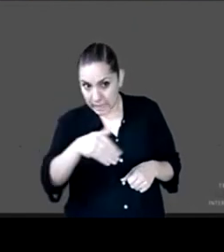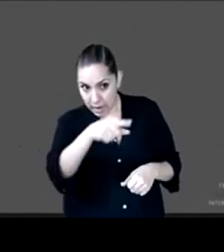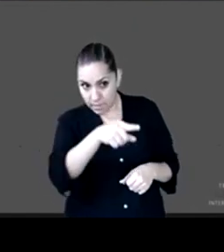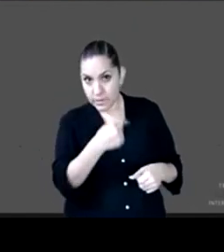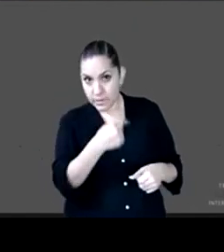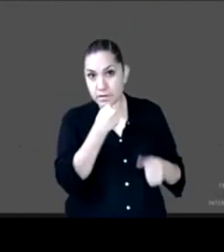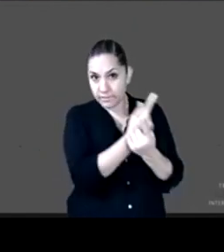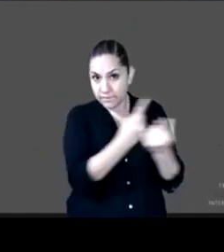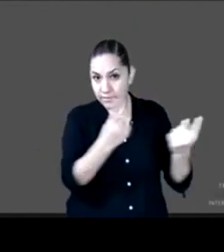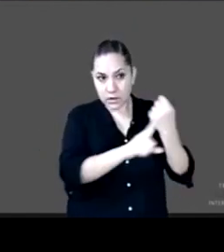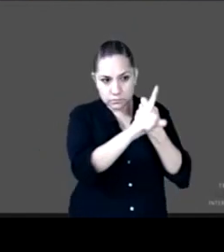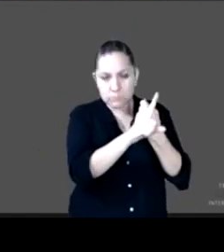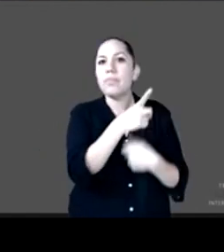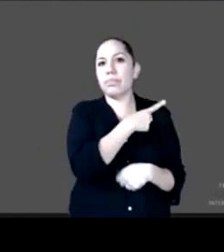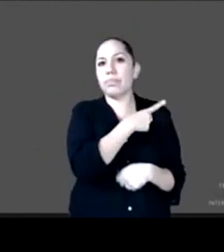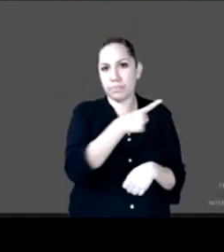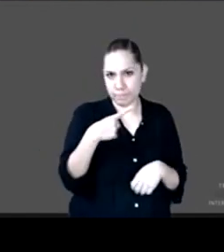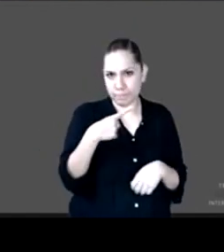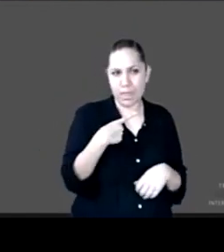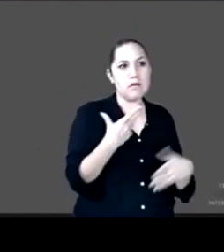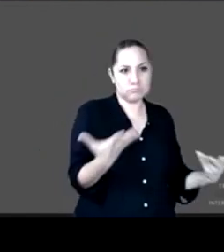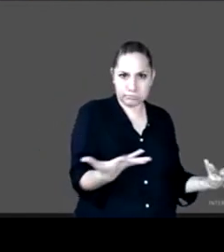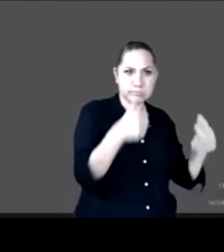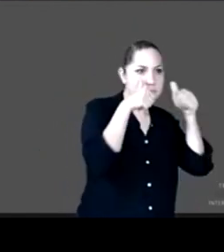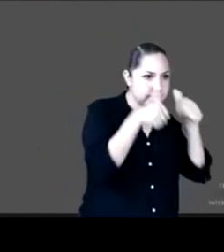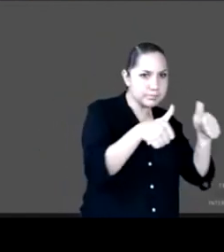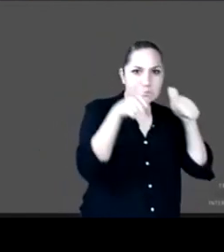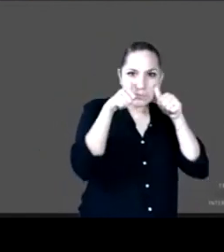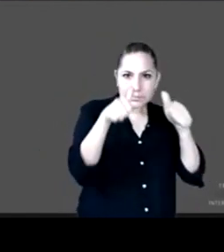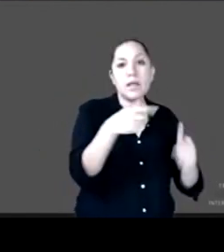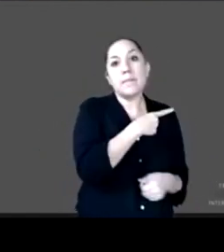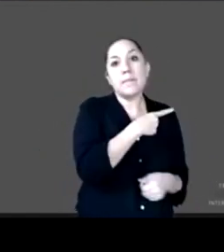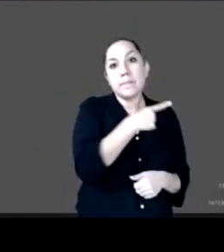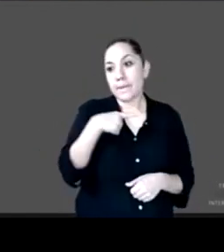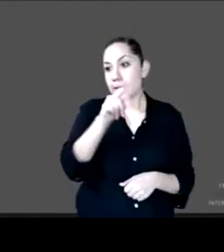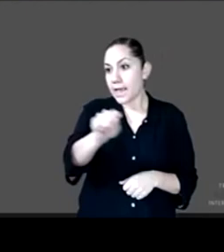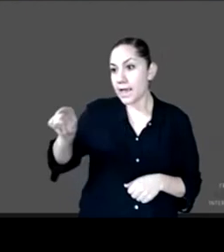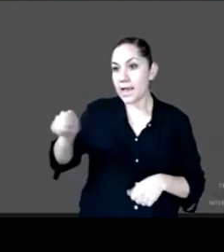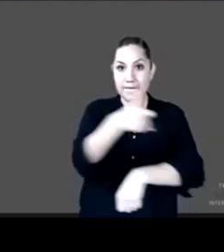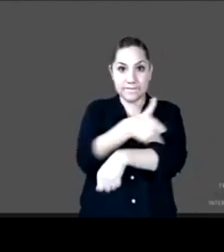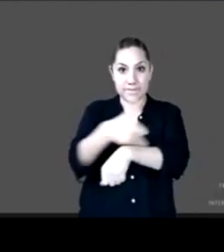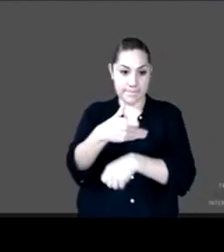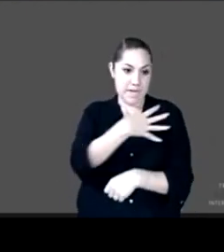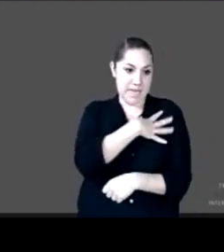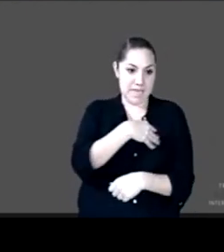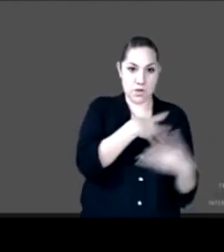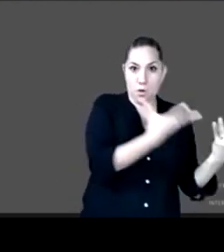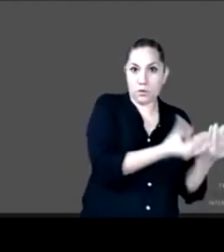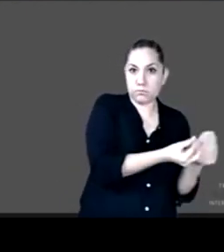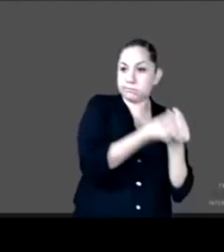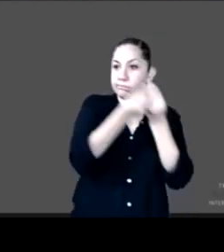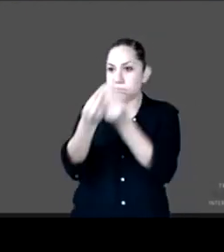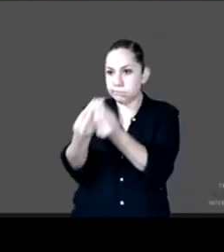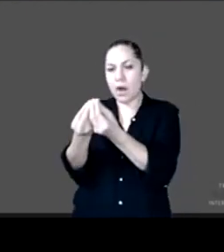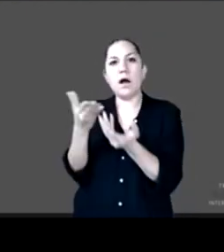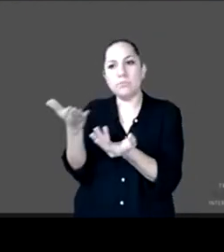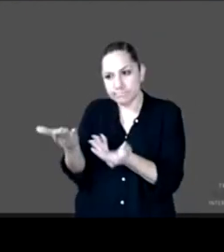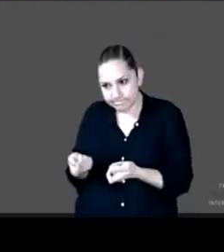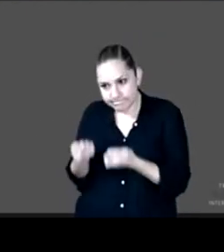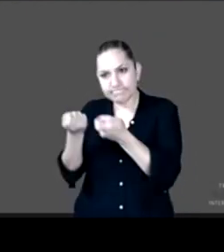alternativas para estas familias que viajan con sus niños programas de empleabilidad y acceso